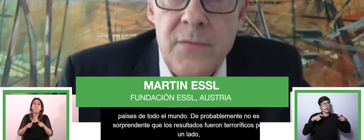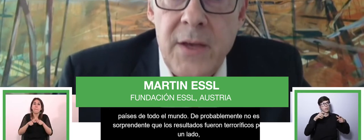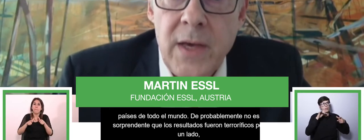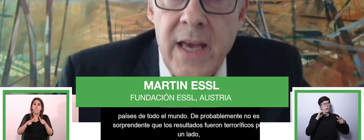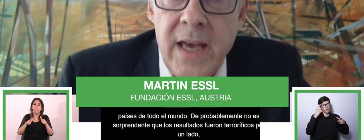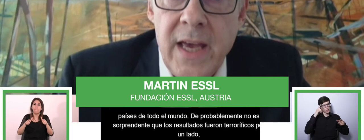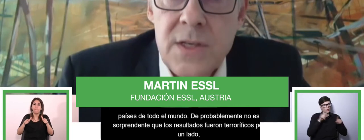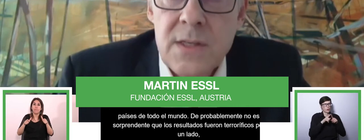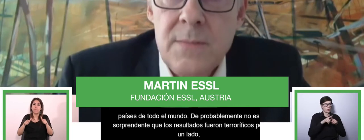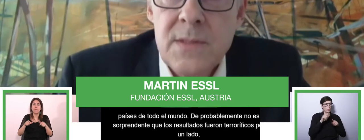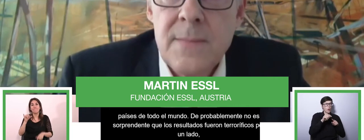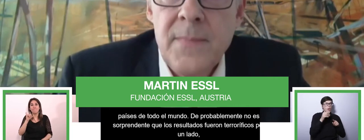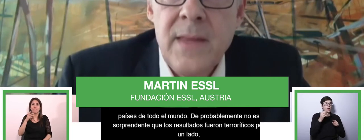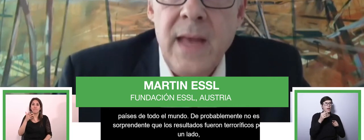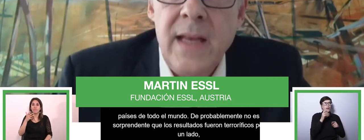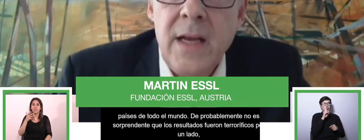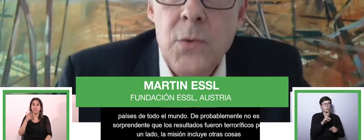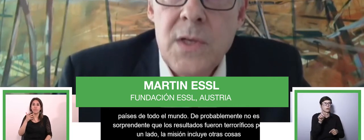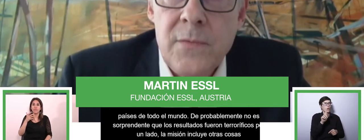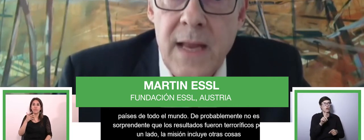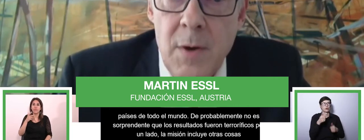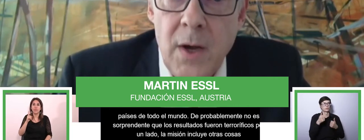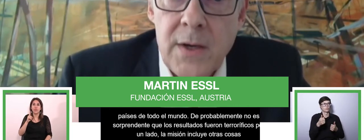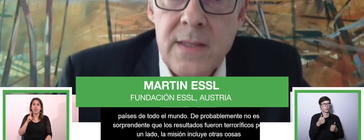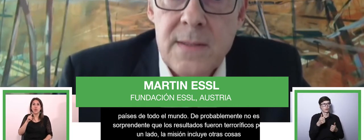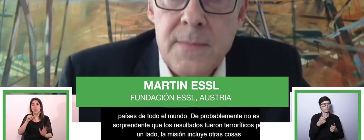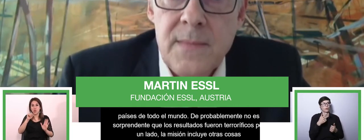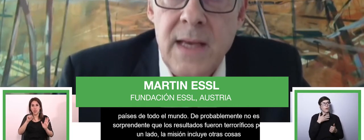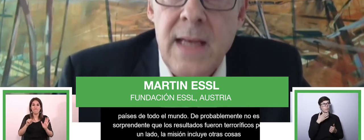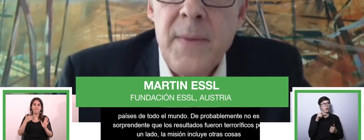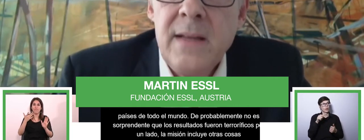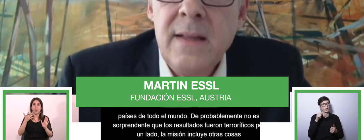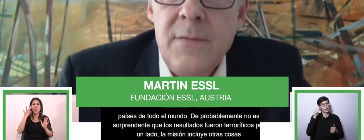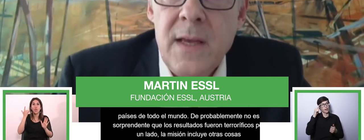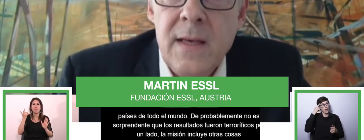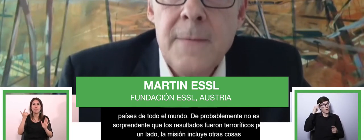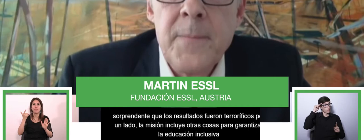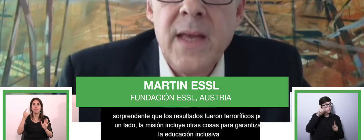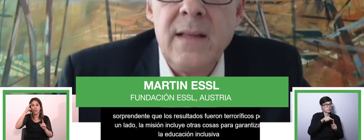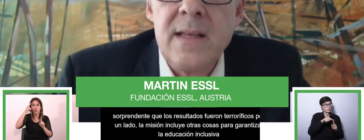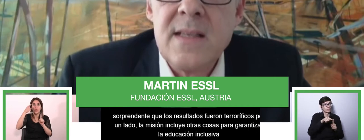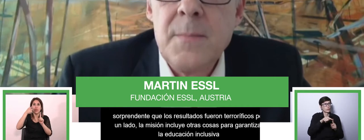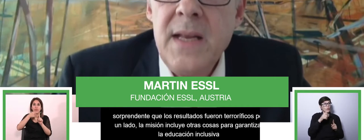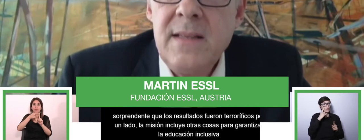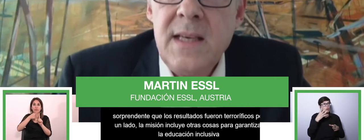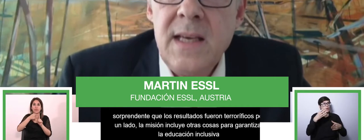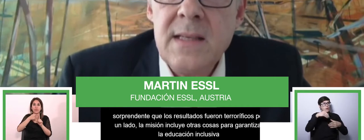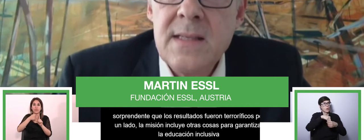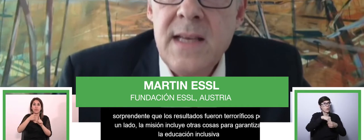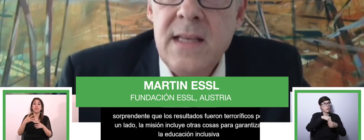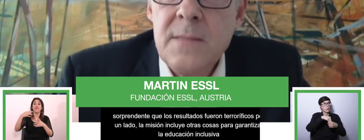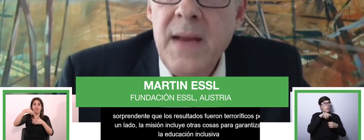garantizar la educación inclusiva, sistemas de educación inclusiva y sistemas de trabajo inclusivos,